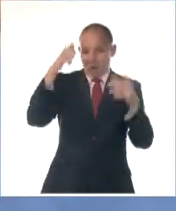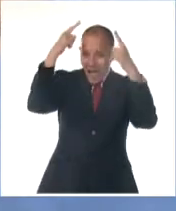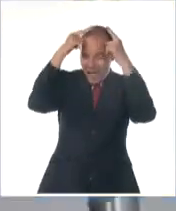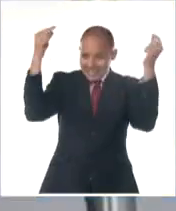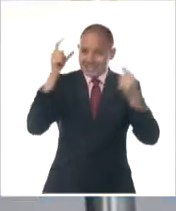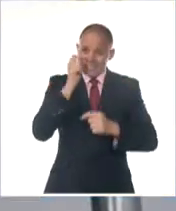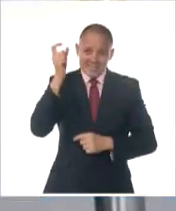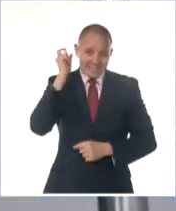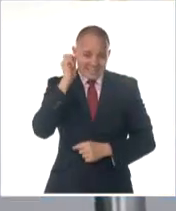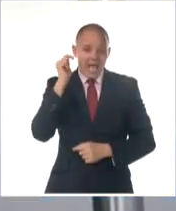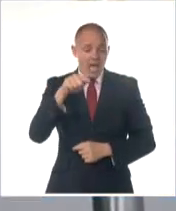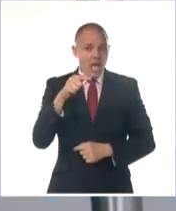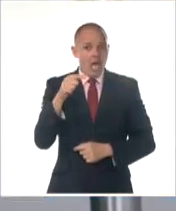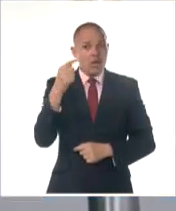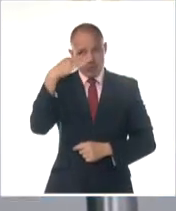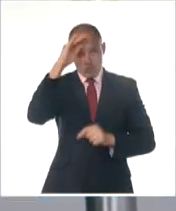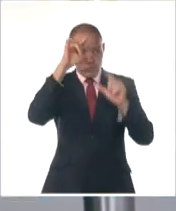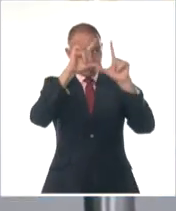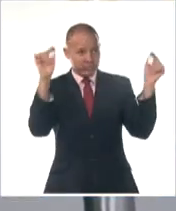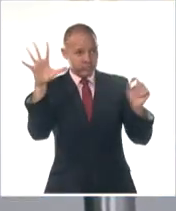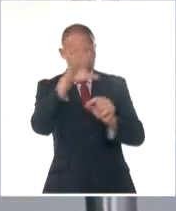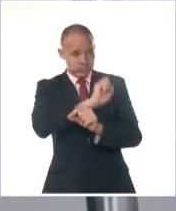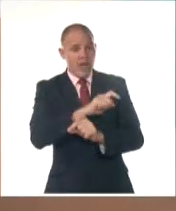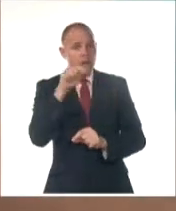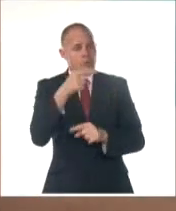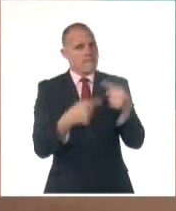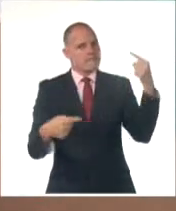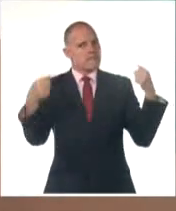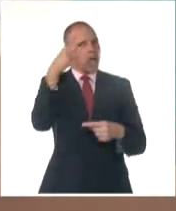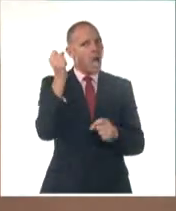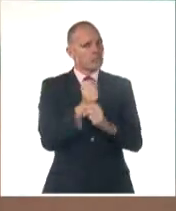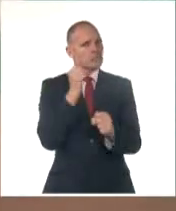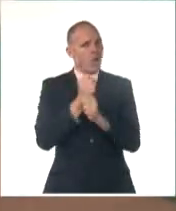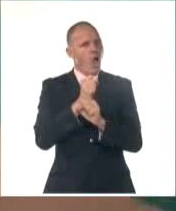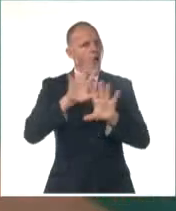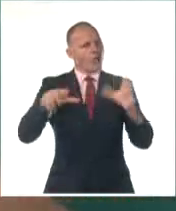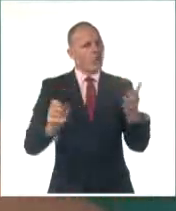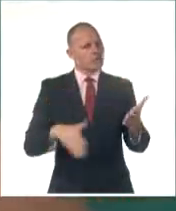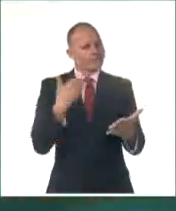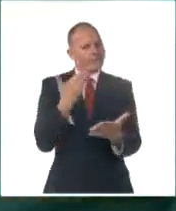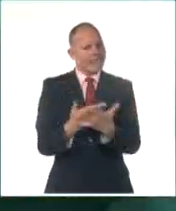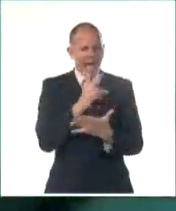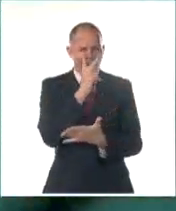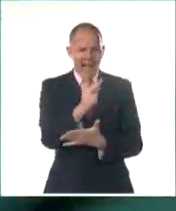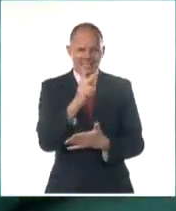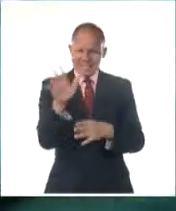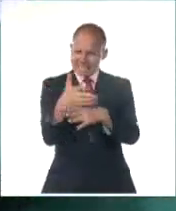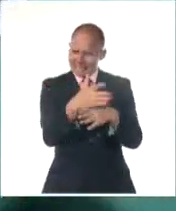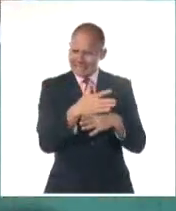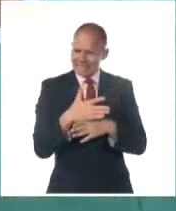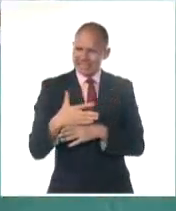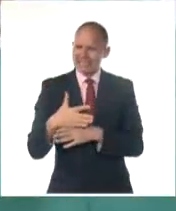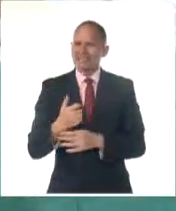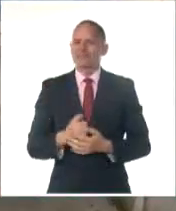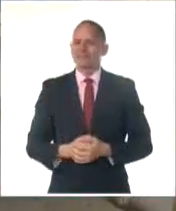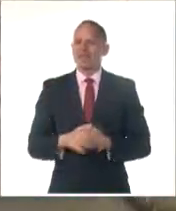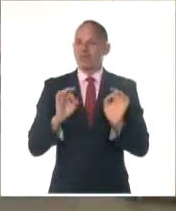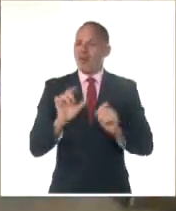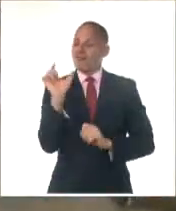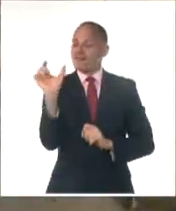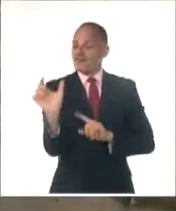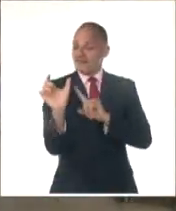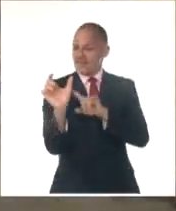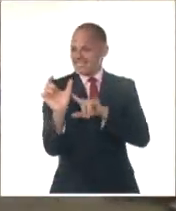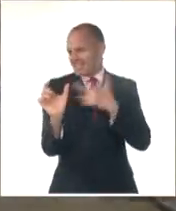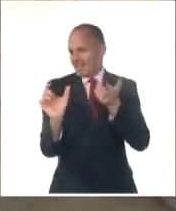en nuestra nación, considerada una potencia médica mundial por sus aportes en diversos campos de la medicina. La fecha se celebra